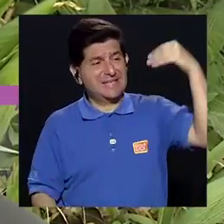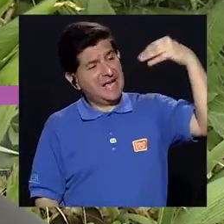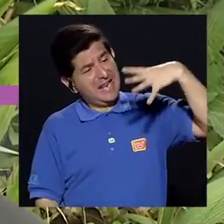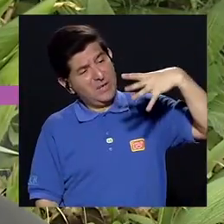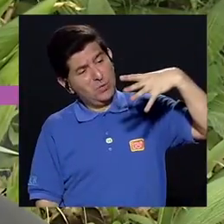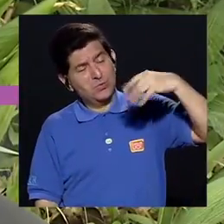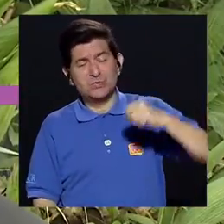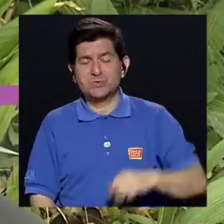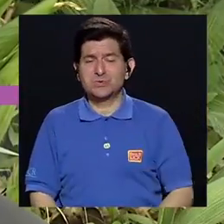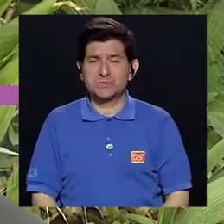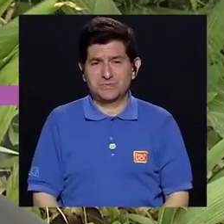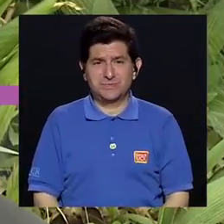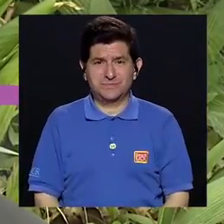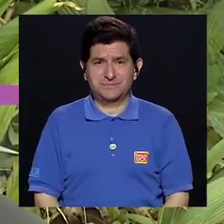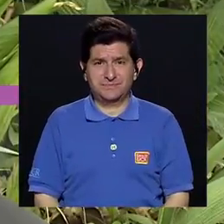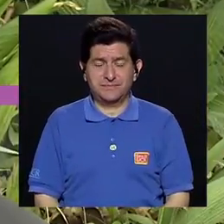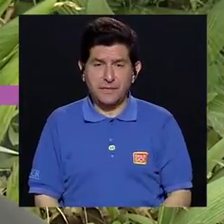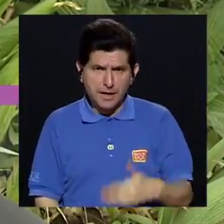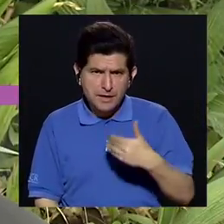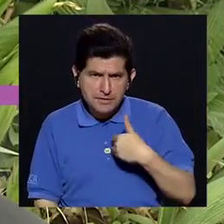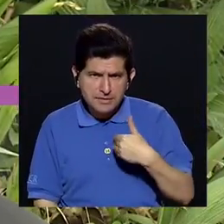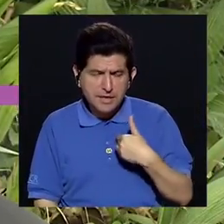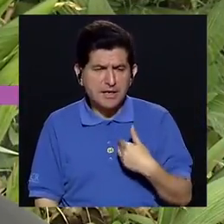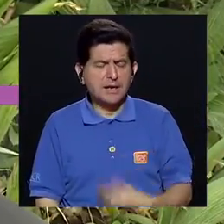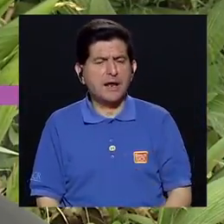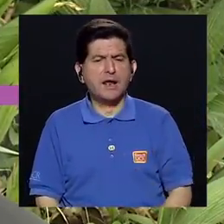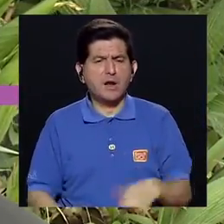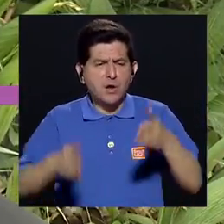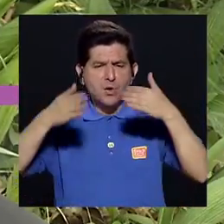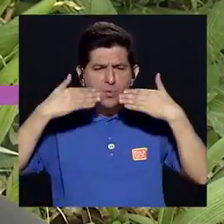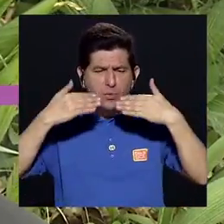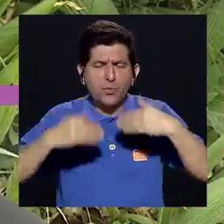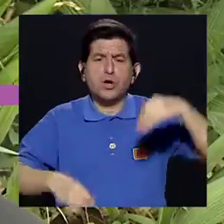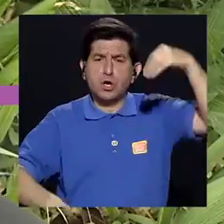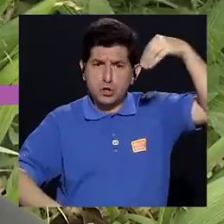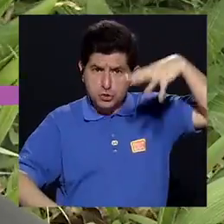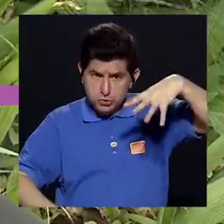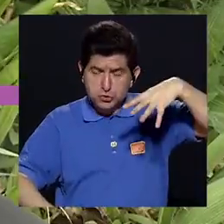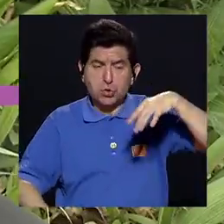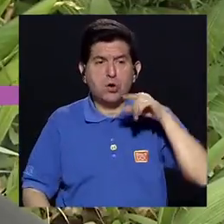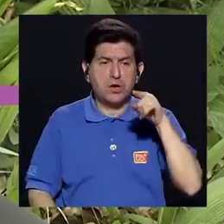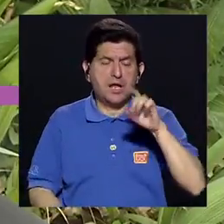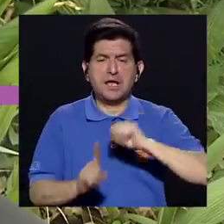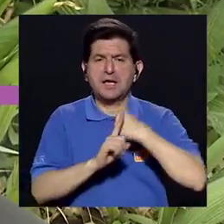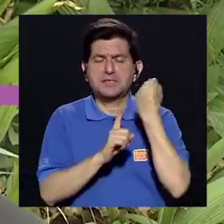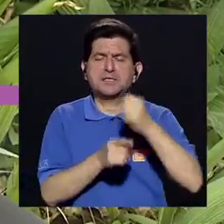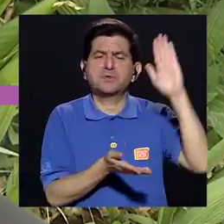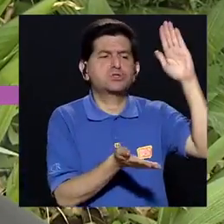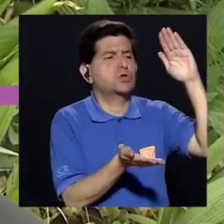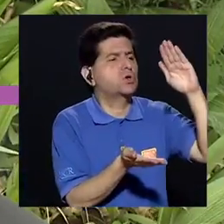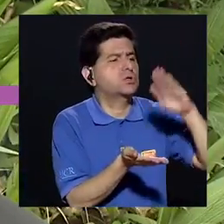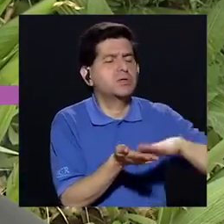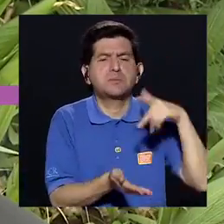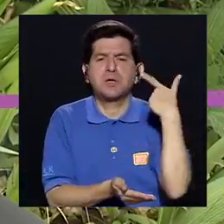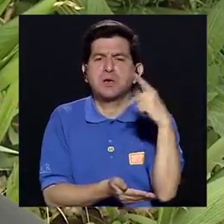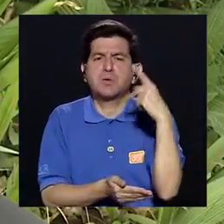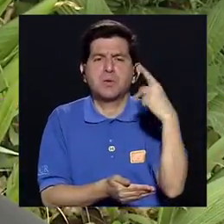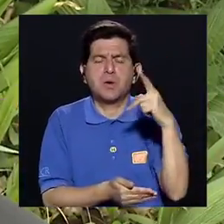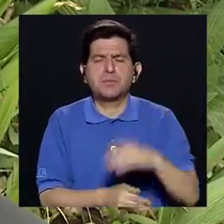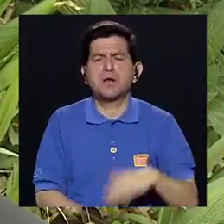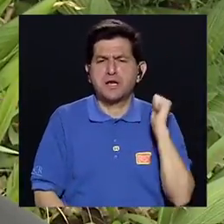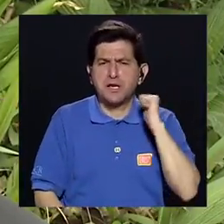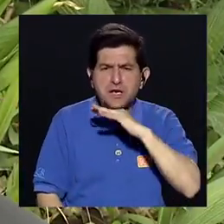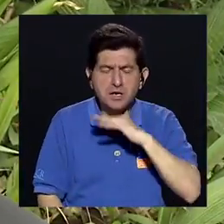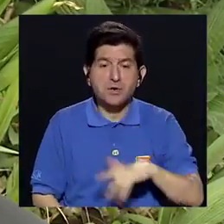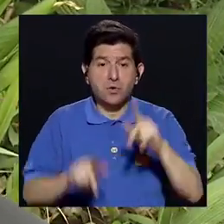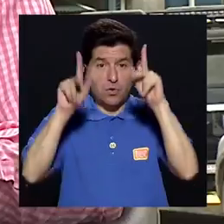A la luz Entonces Si tenemos Ventilado Y si hay buen sol Si nos exponemos Eso disminuye El riesgo De que nos